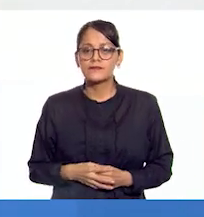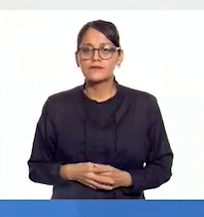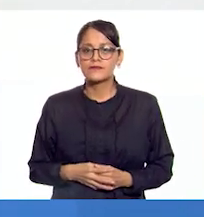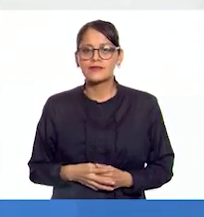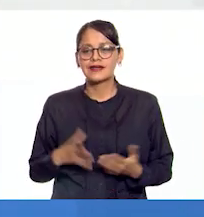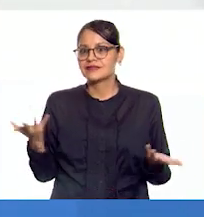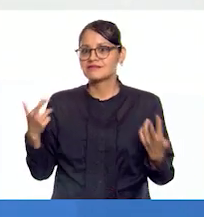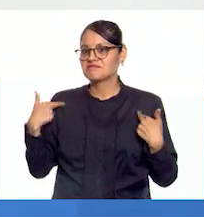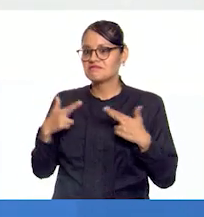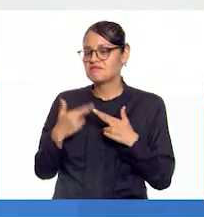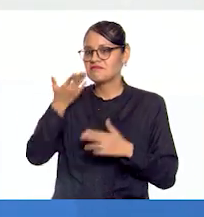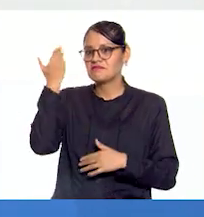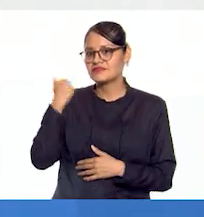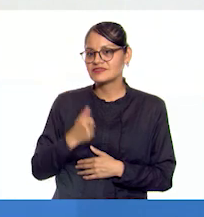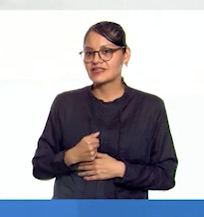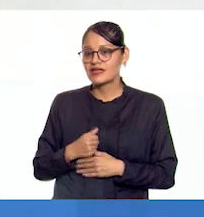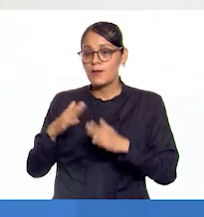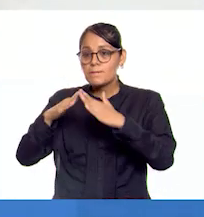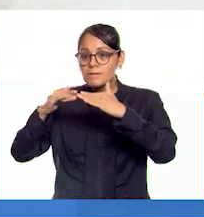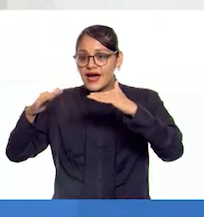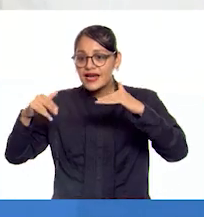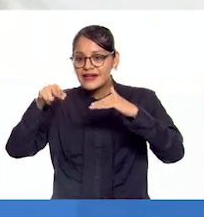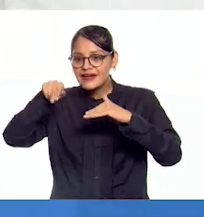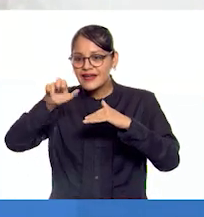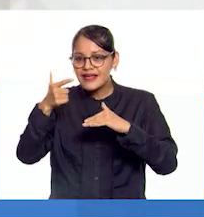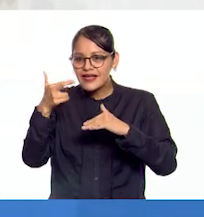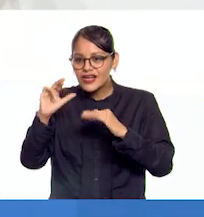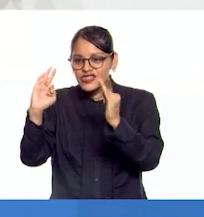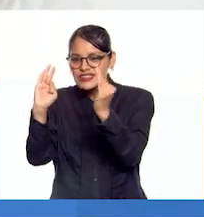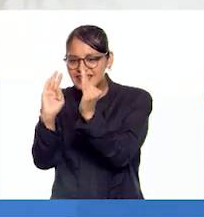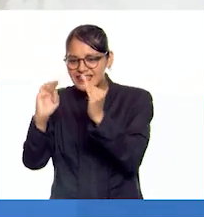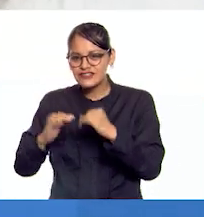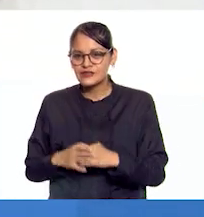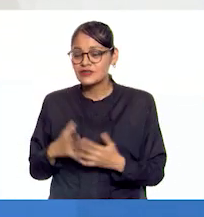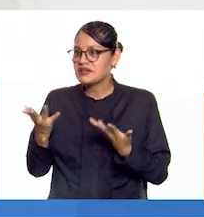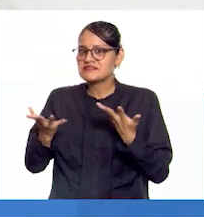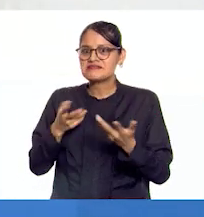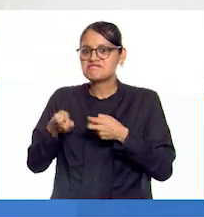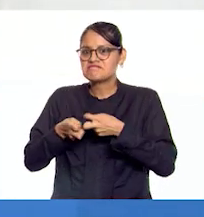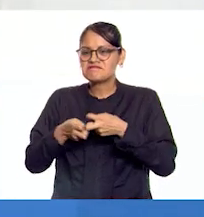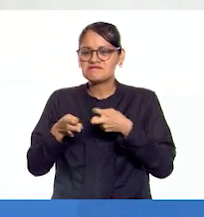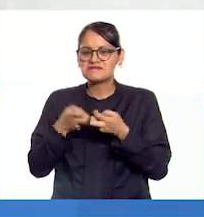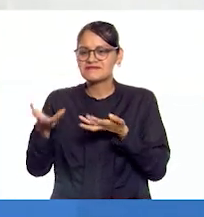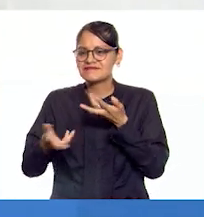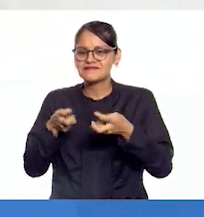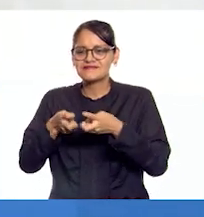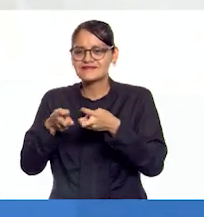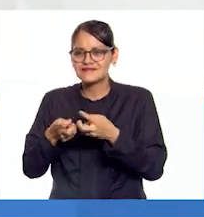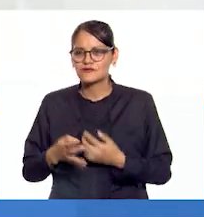Ay, maestra. Muy cerca del Mar Negro. Ok. ¿Qué es que se me pone? ¿Dónde me pongo de nervios?